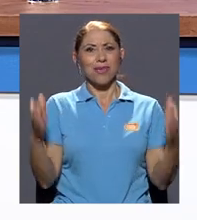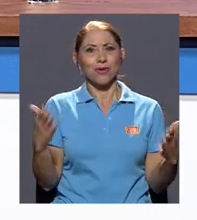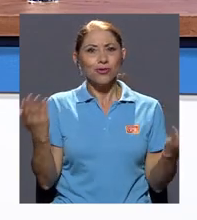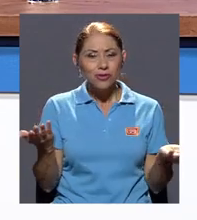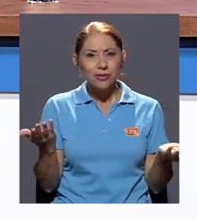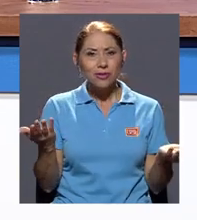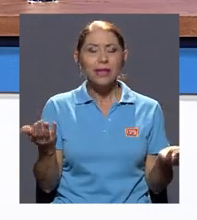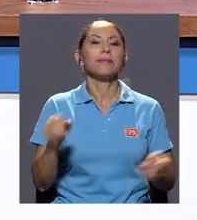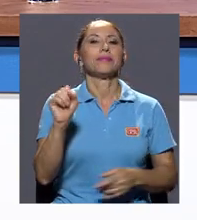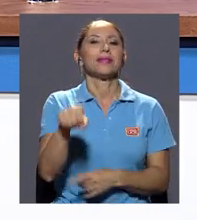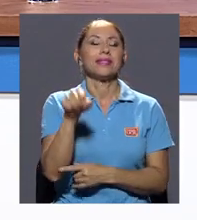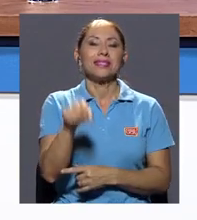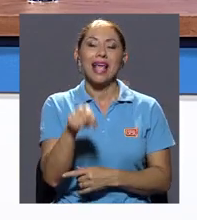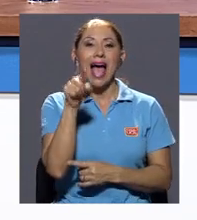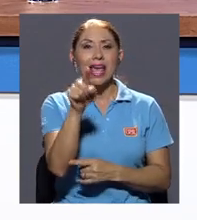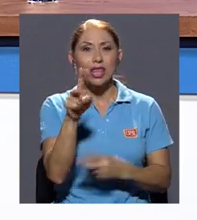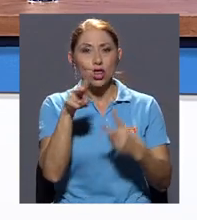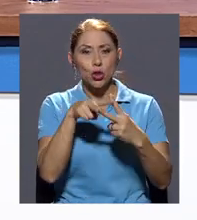cosas.